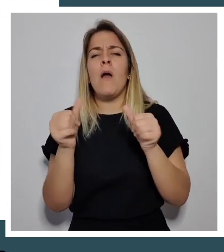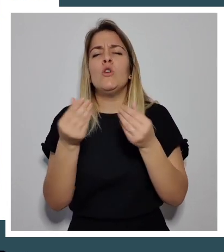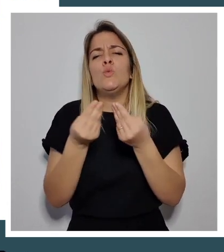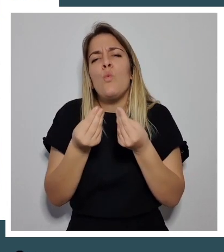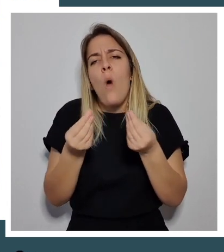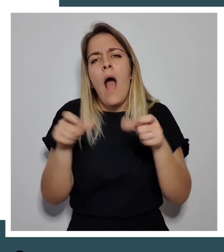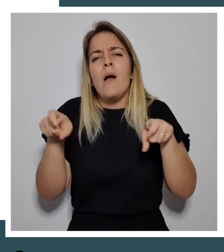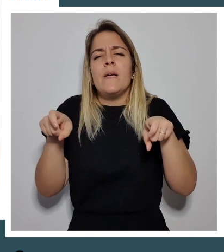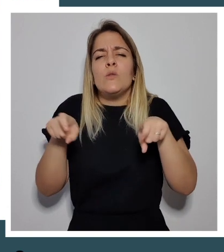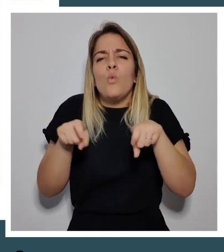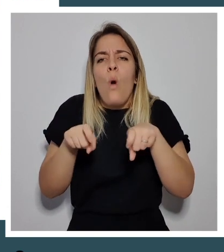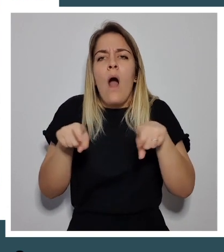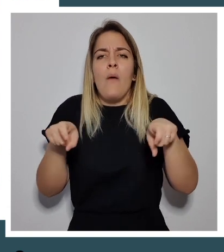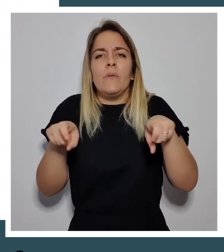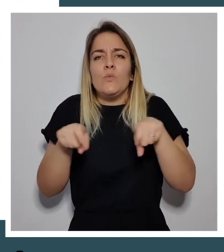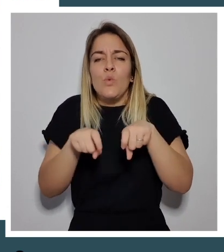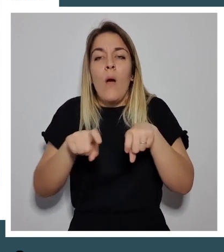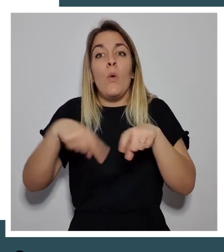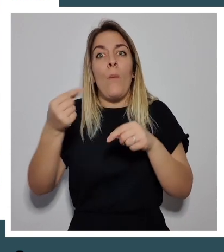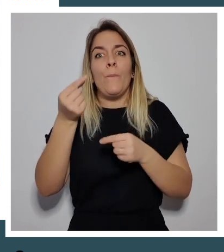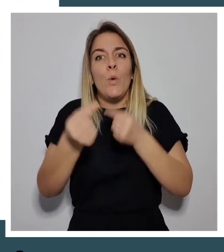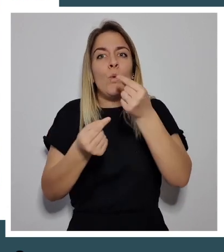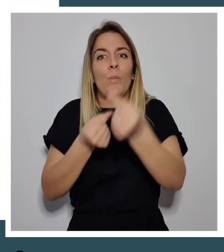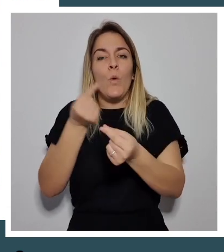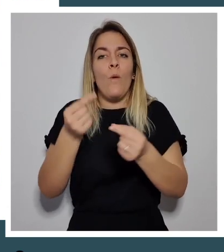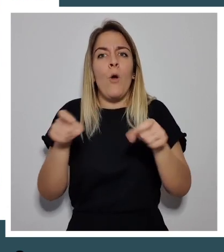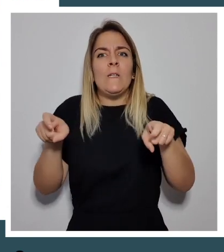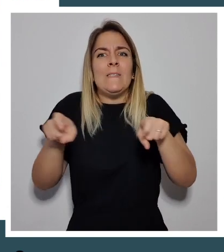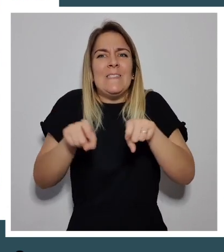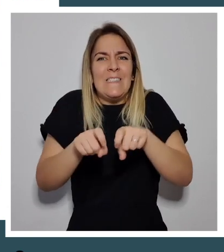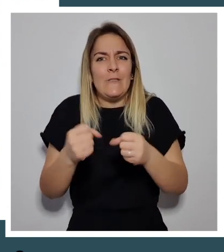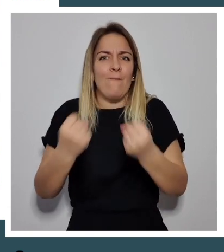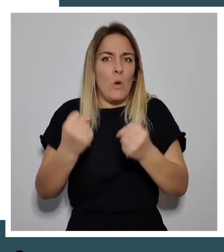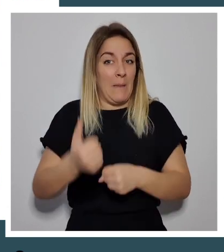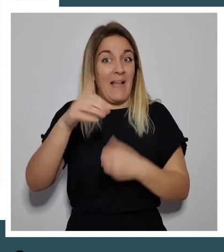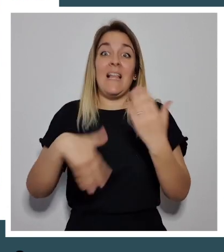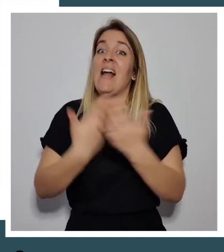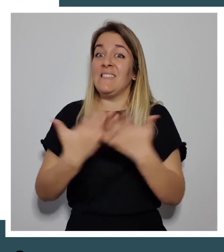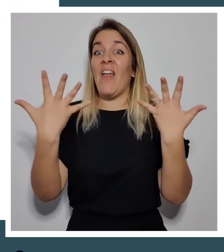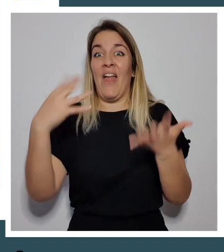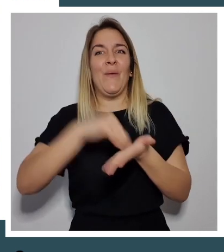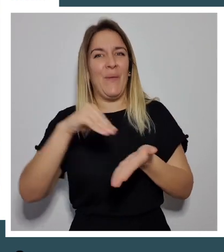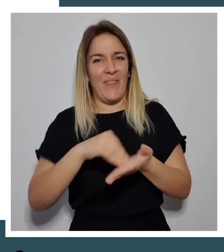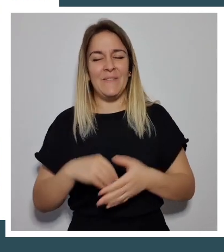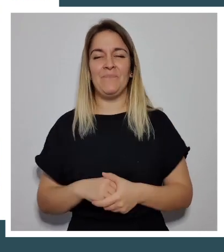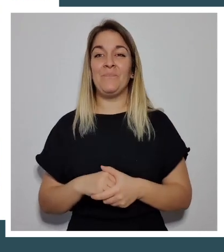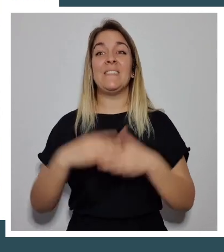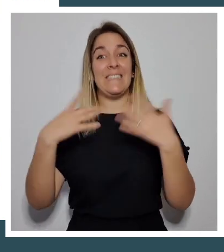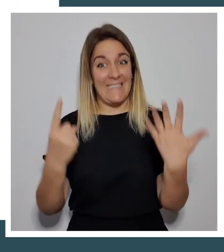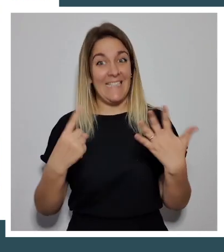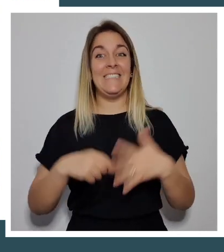posteriormente ayudarnos también con nuestras manos. Continuamos realizando 6,